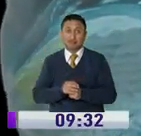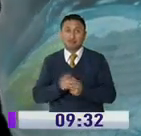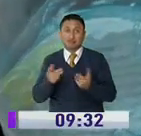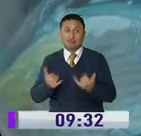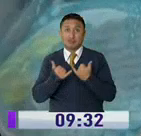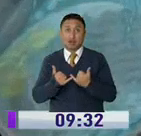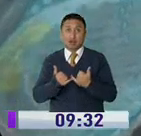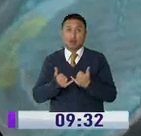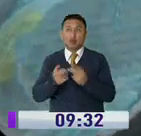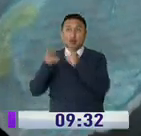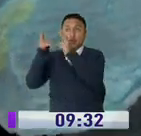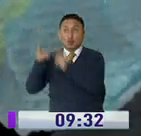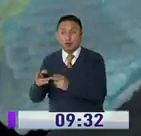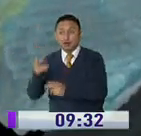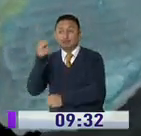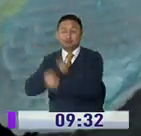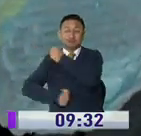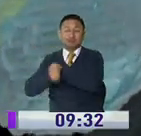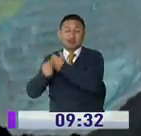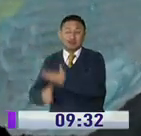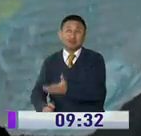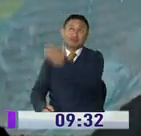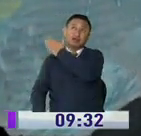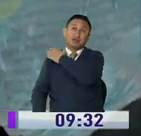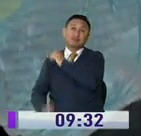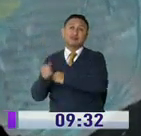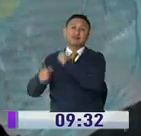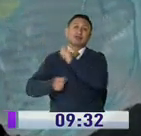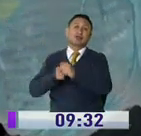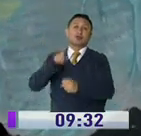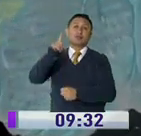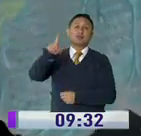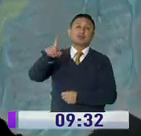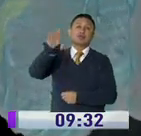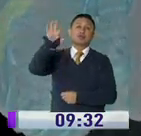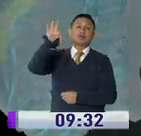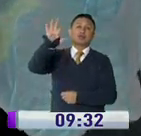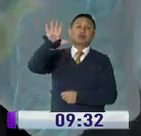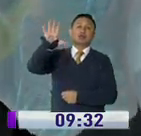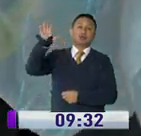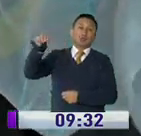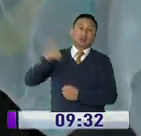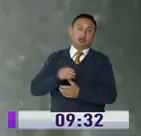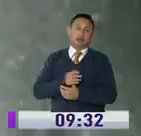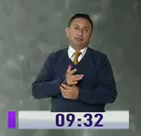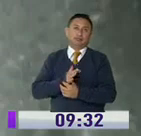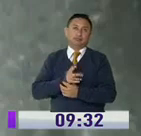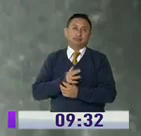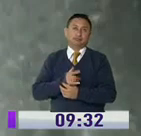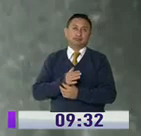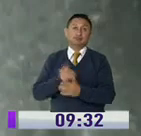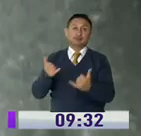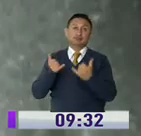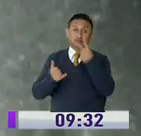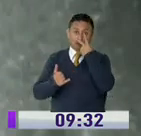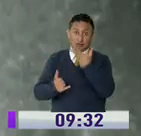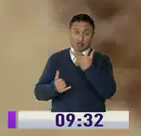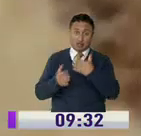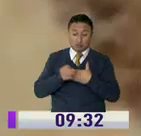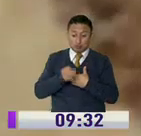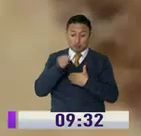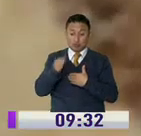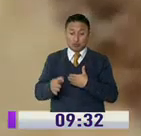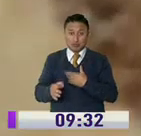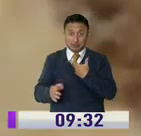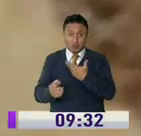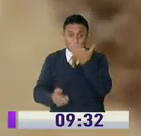se tiene registro de que el ancestro más reciente fue fechado en la década de 1950. Como vemos, el COVID-19